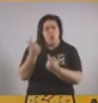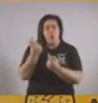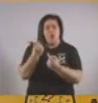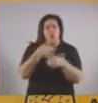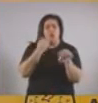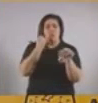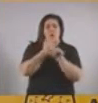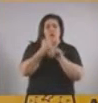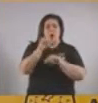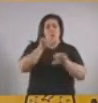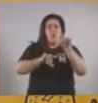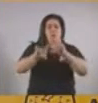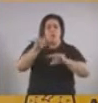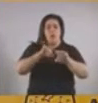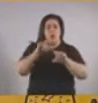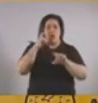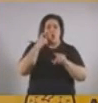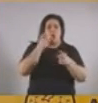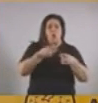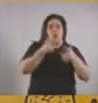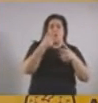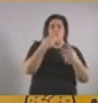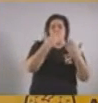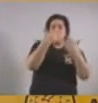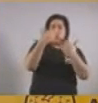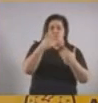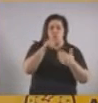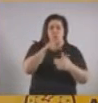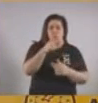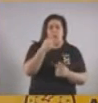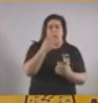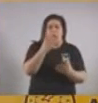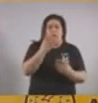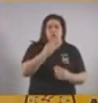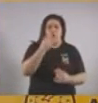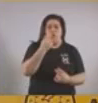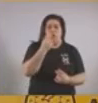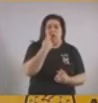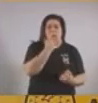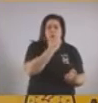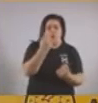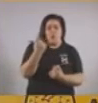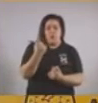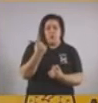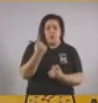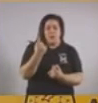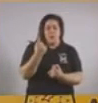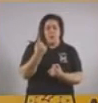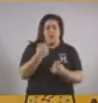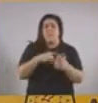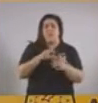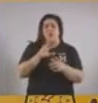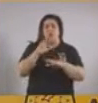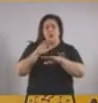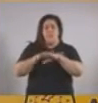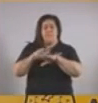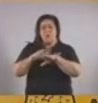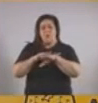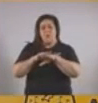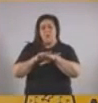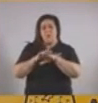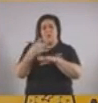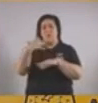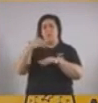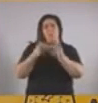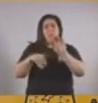a trabajar en coordinación con los consorcios para que nos ayuden a controlar. Pero como dije, no reemplaza la responsabilidad de cada uno de evitar los